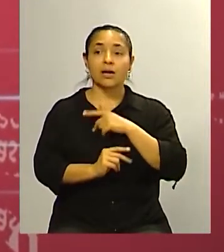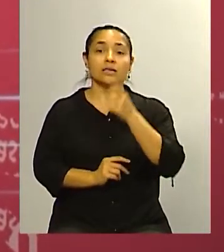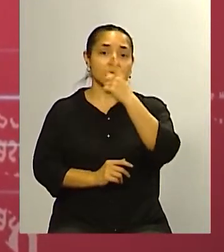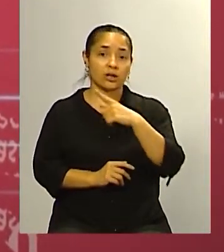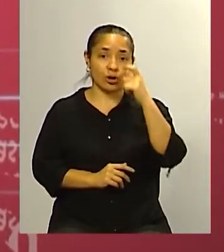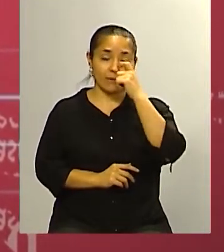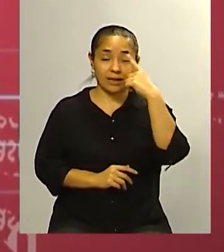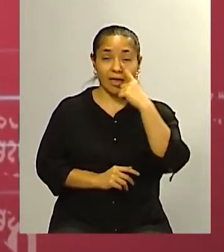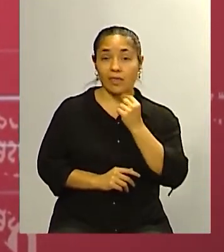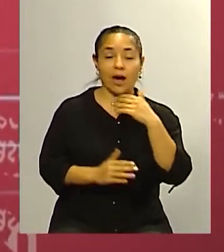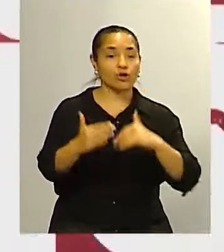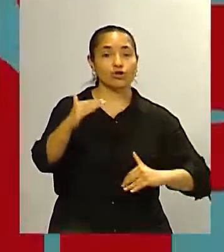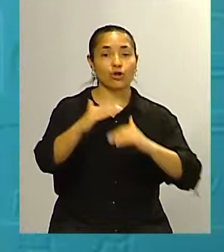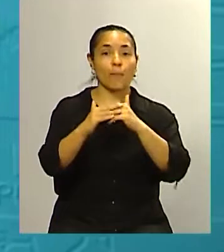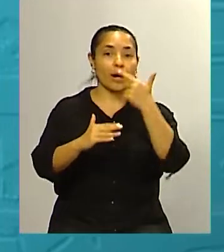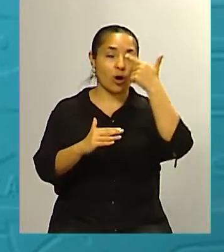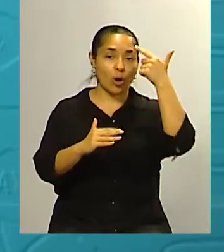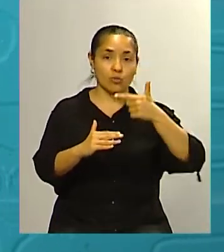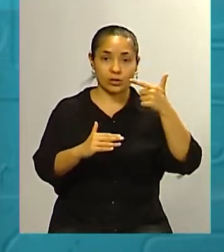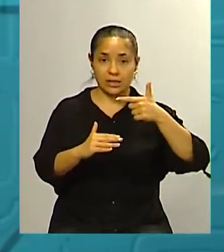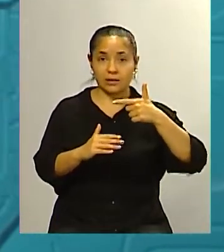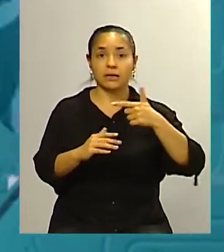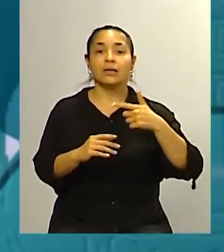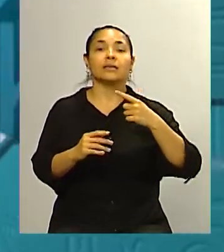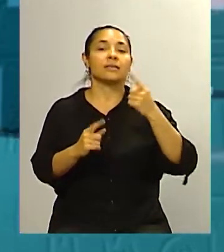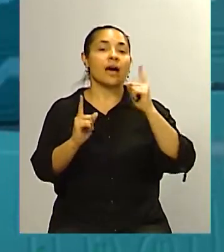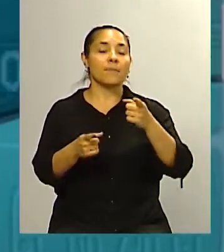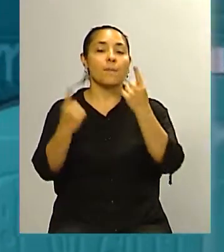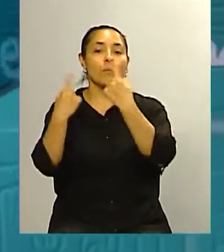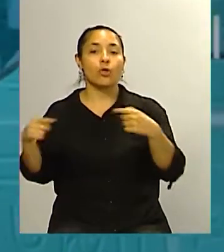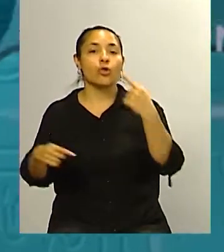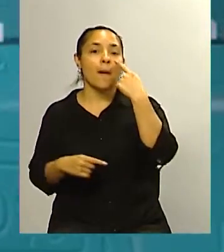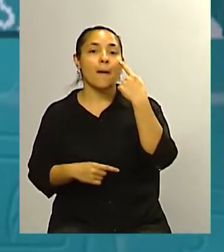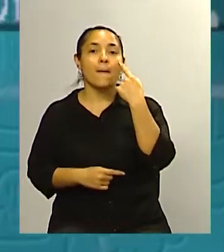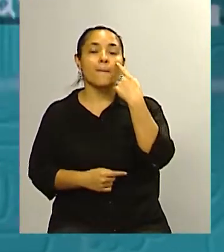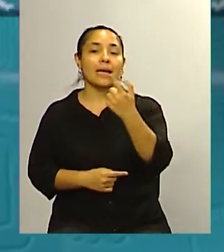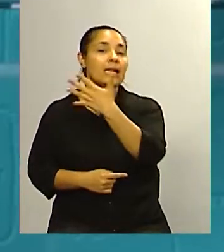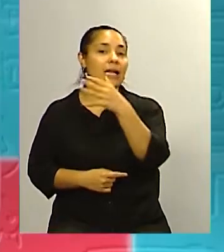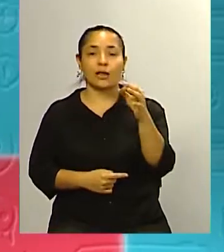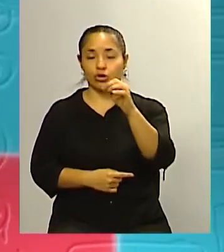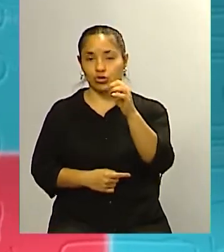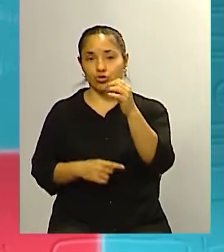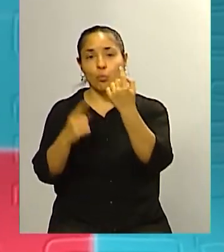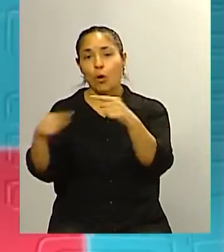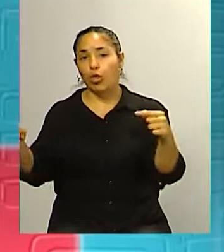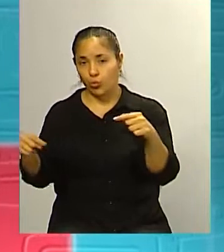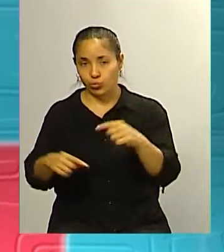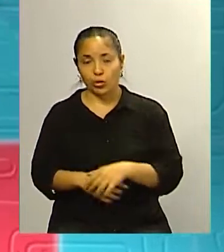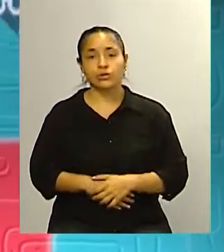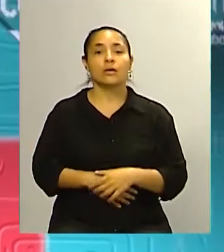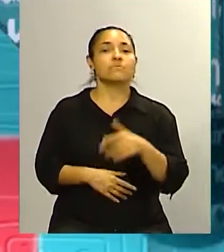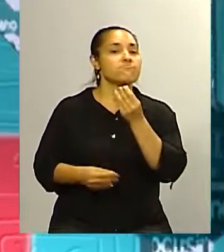días van a poner un tope en combustible y en 1500 productos que no alcanzan esto ¿qué es que hace? es